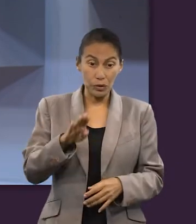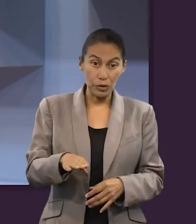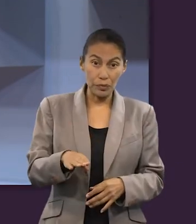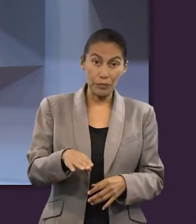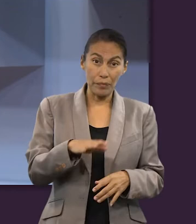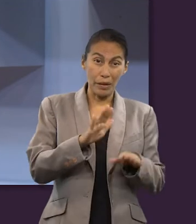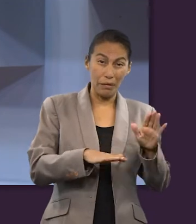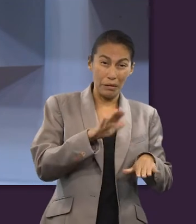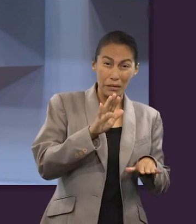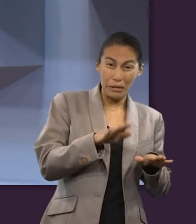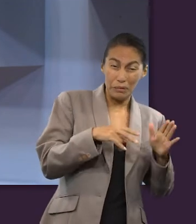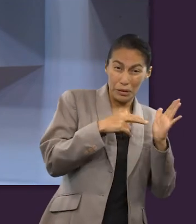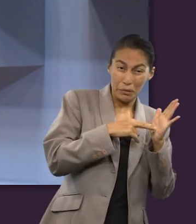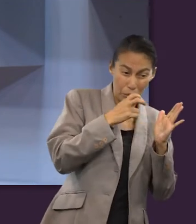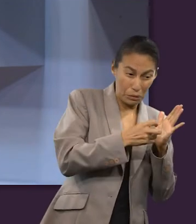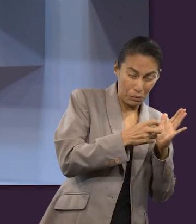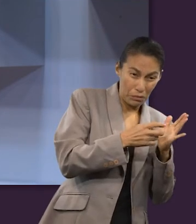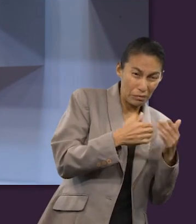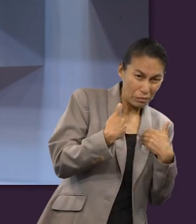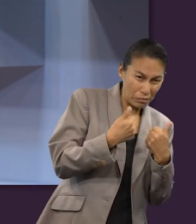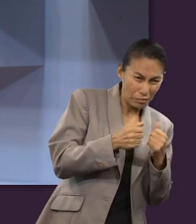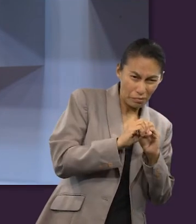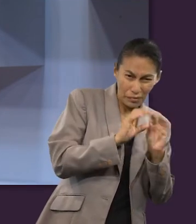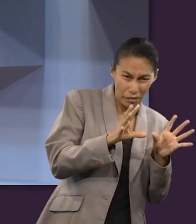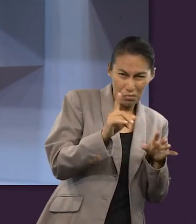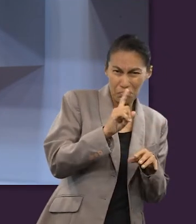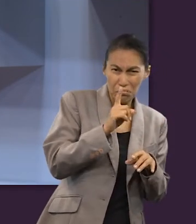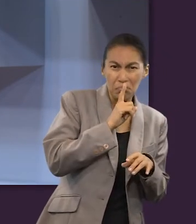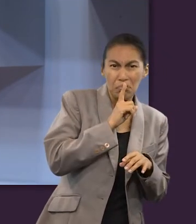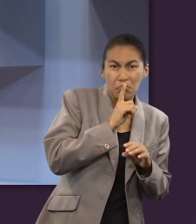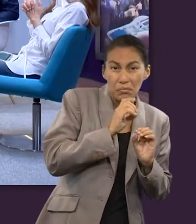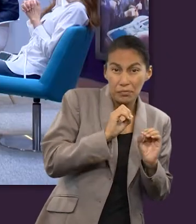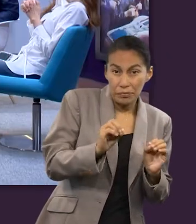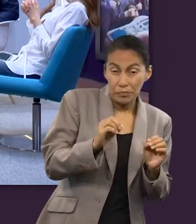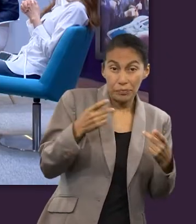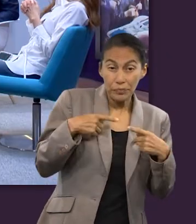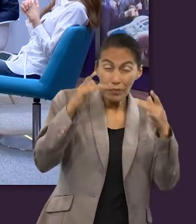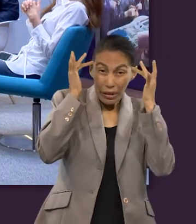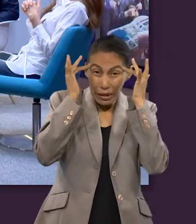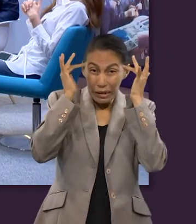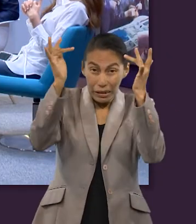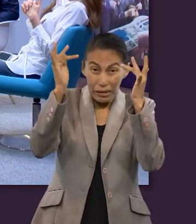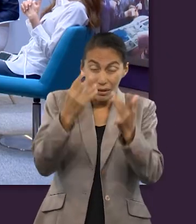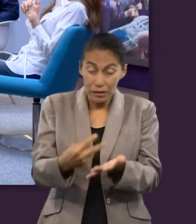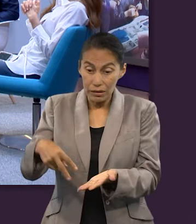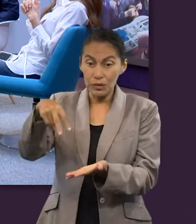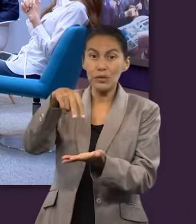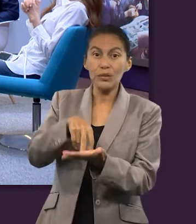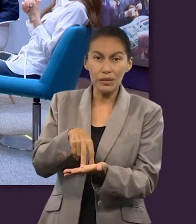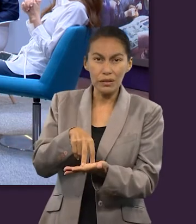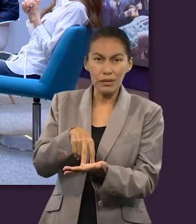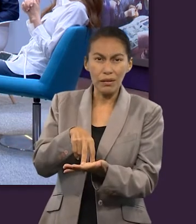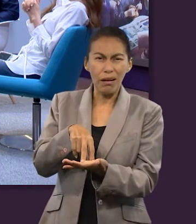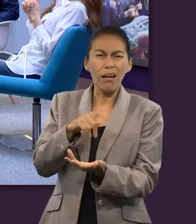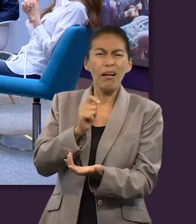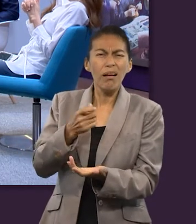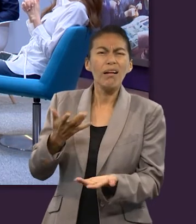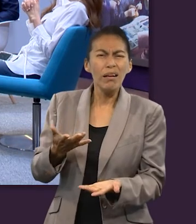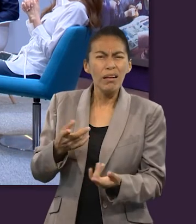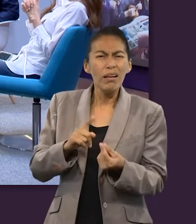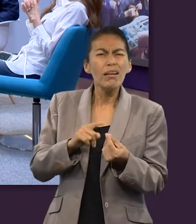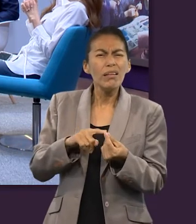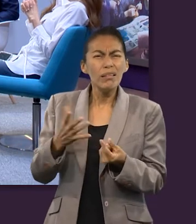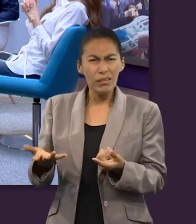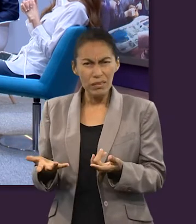versículos nos los saltamos un poco. Y casi nunca hablamos de estos santos que resucitan, pero ¿quiénes